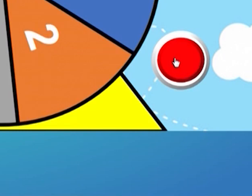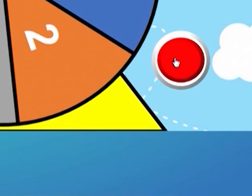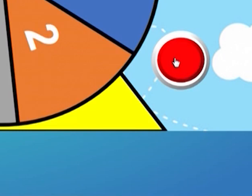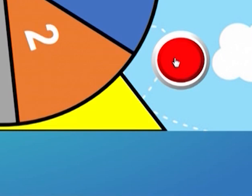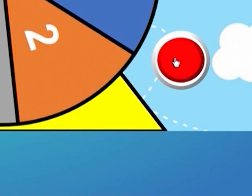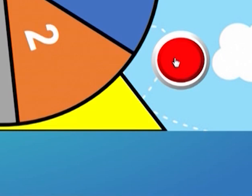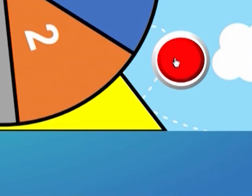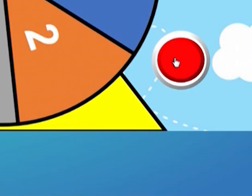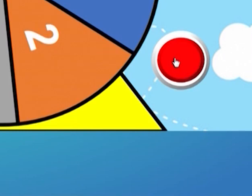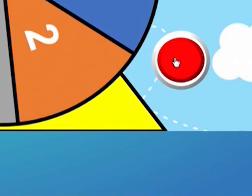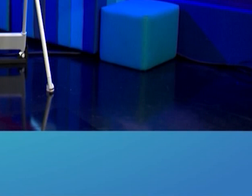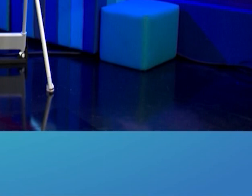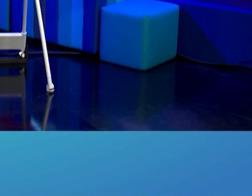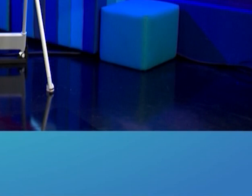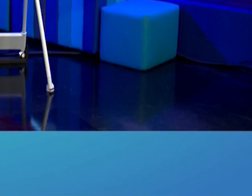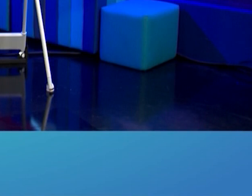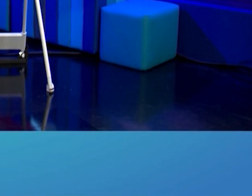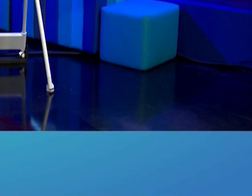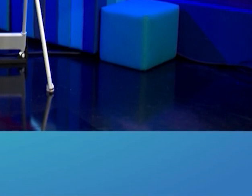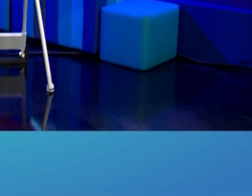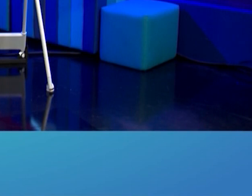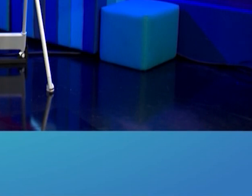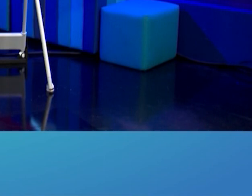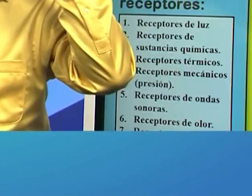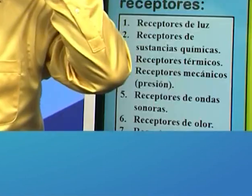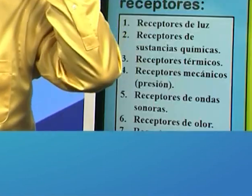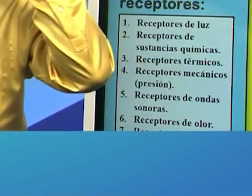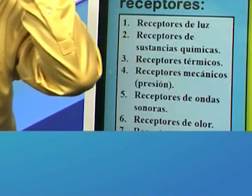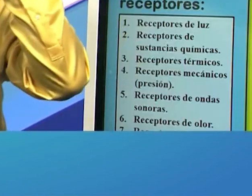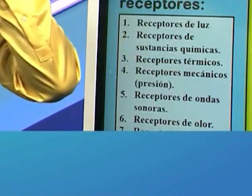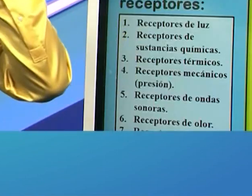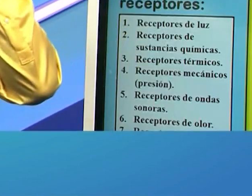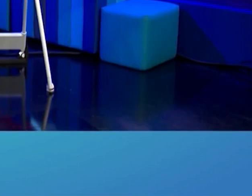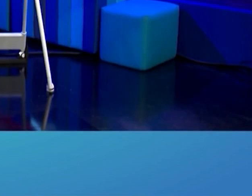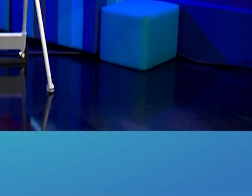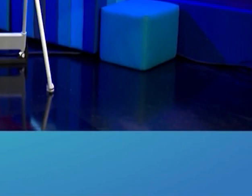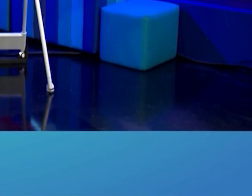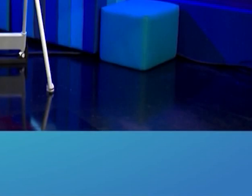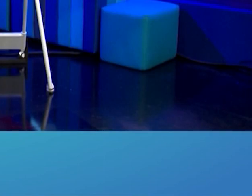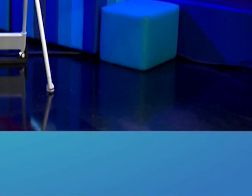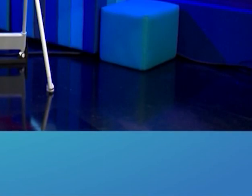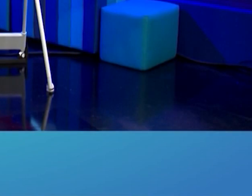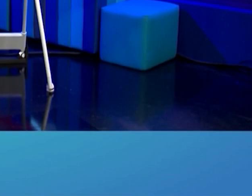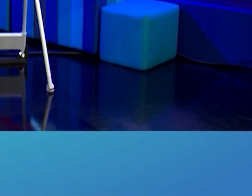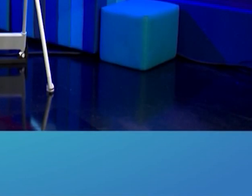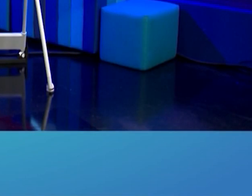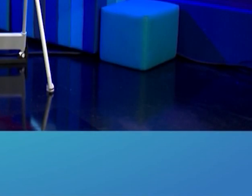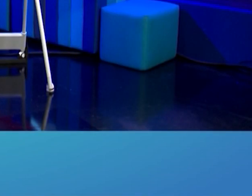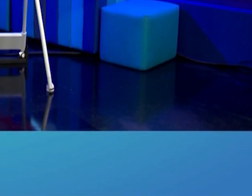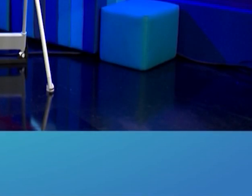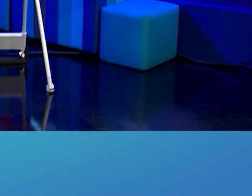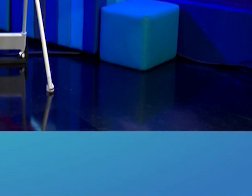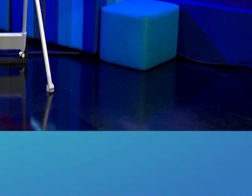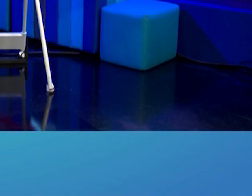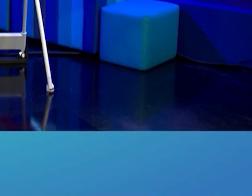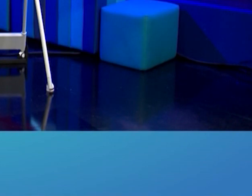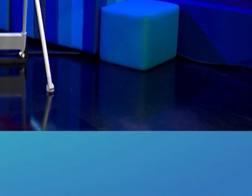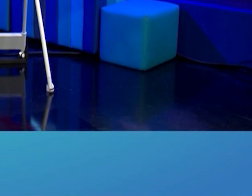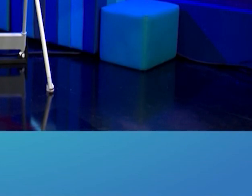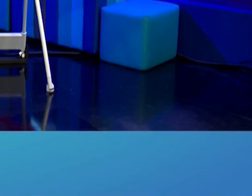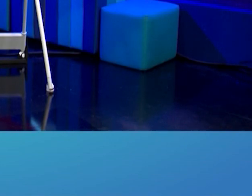sonoras kareimis a dónde tú crees que está localizado este receptor muy bien